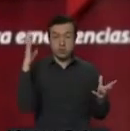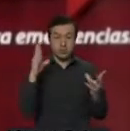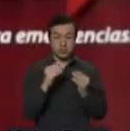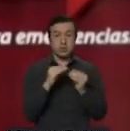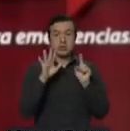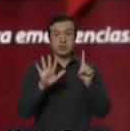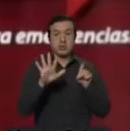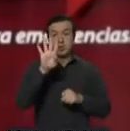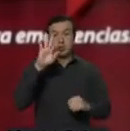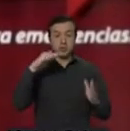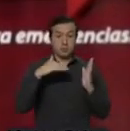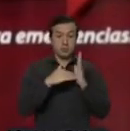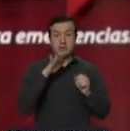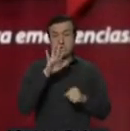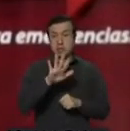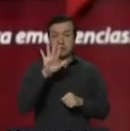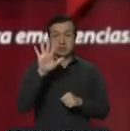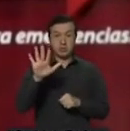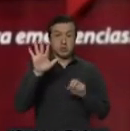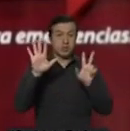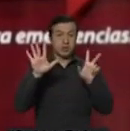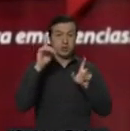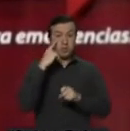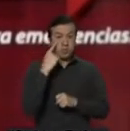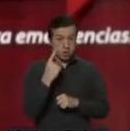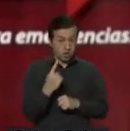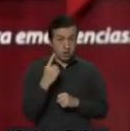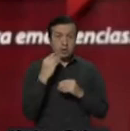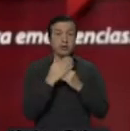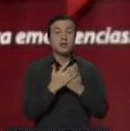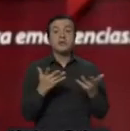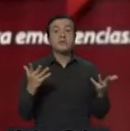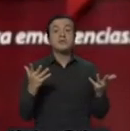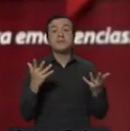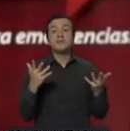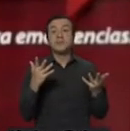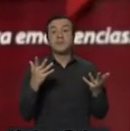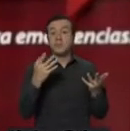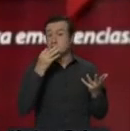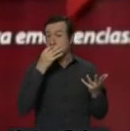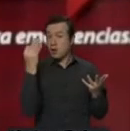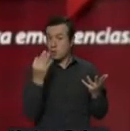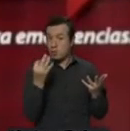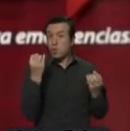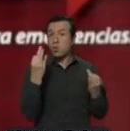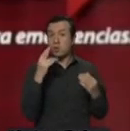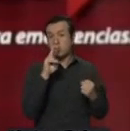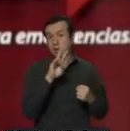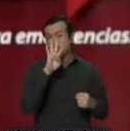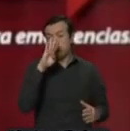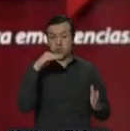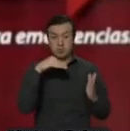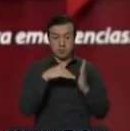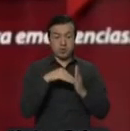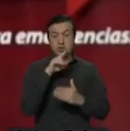64,558 pruebas. De ese total tenemos confirmados 24,258. ¿qué que se ha cambiado? cambiado?